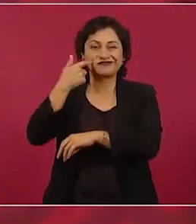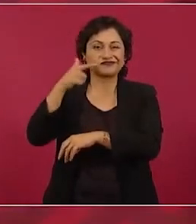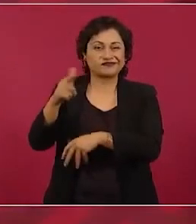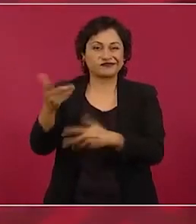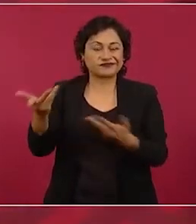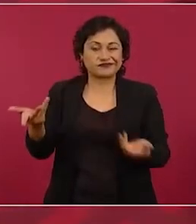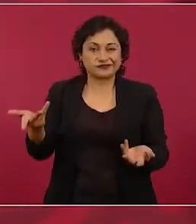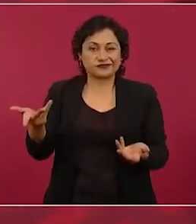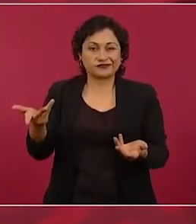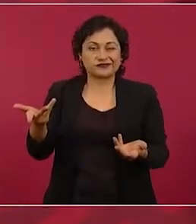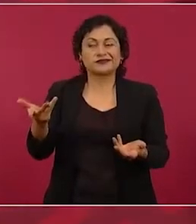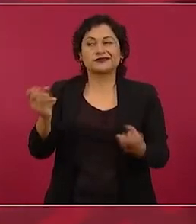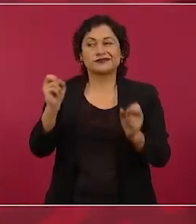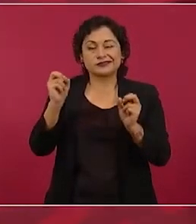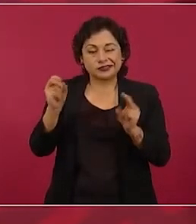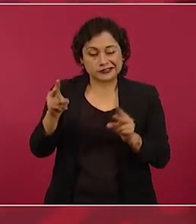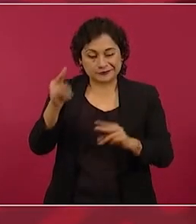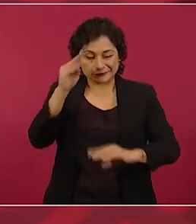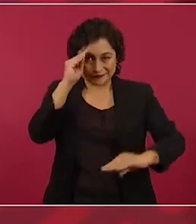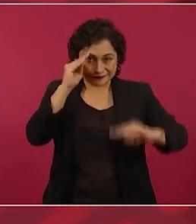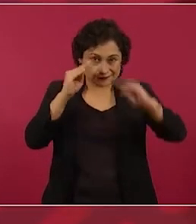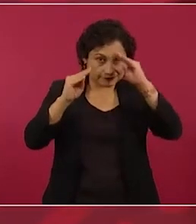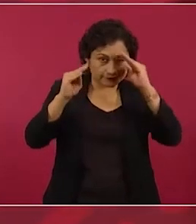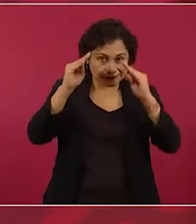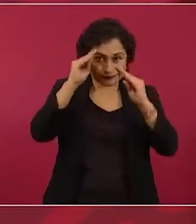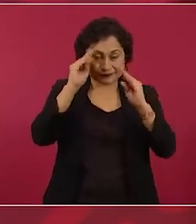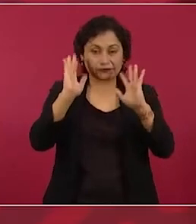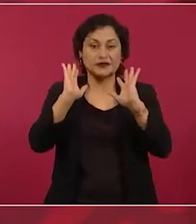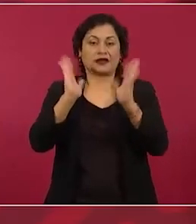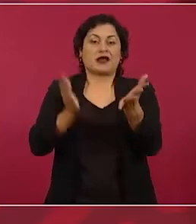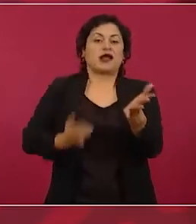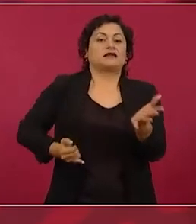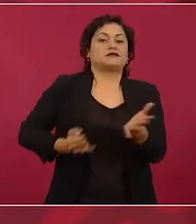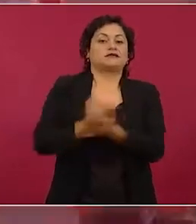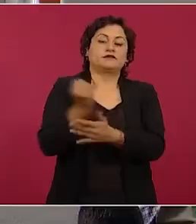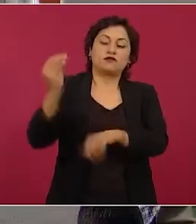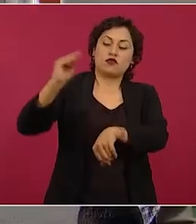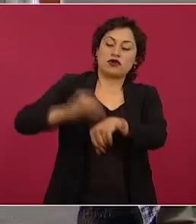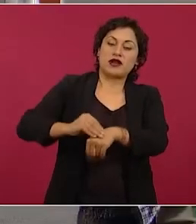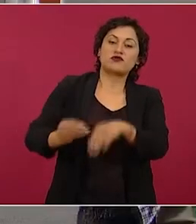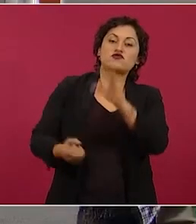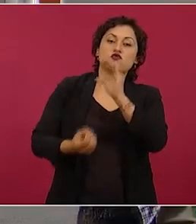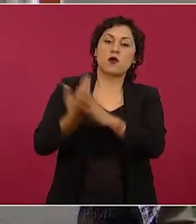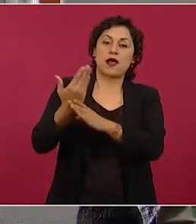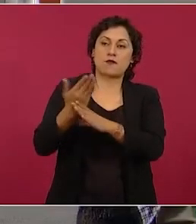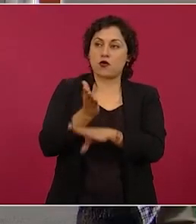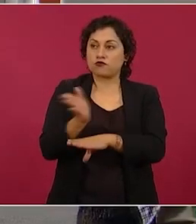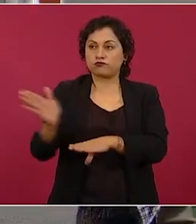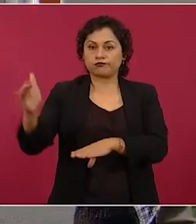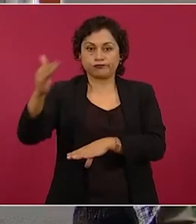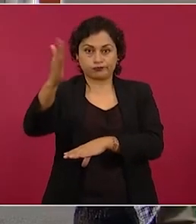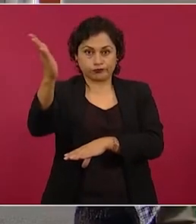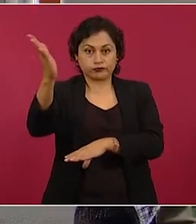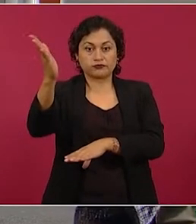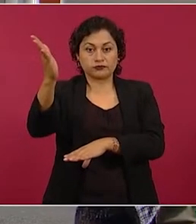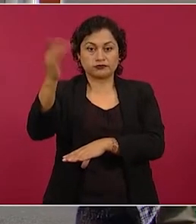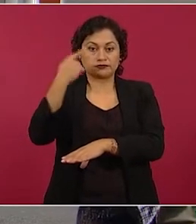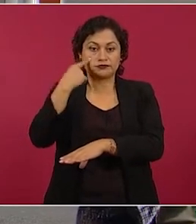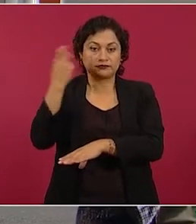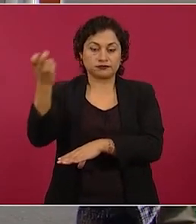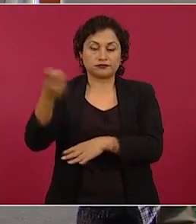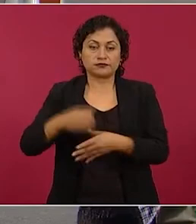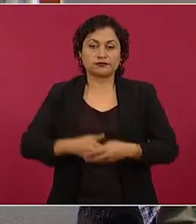Por eso se optó por un trazo nuevo que viene aquí,